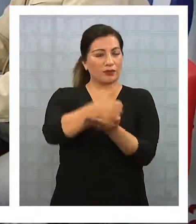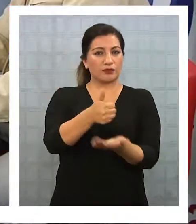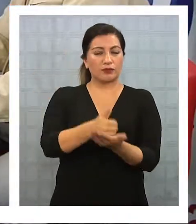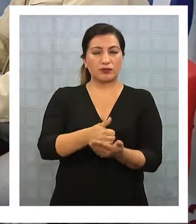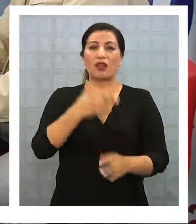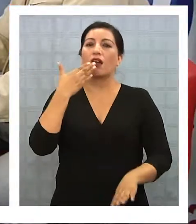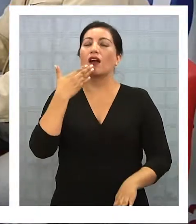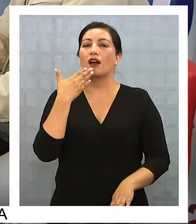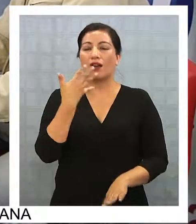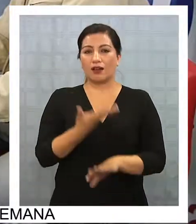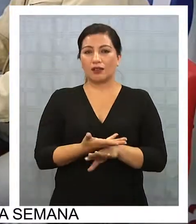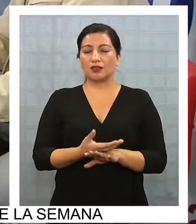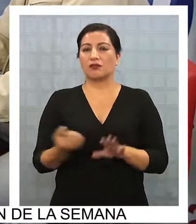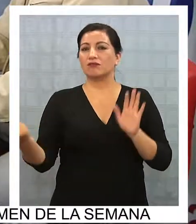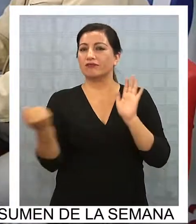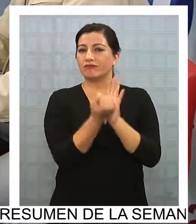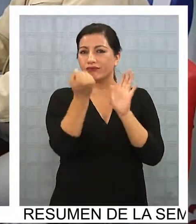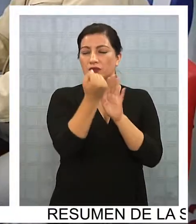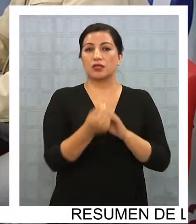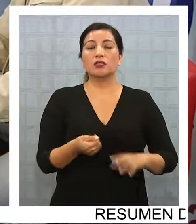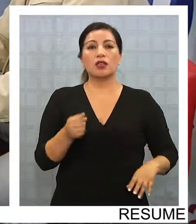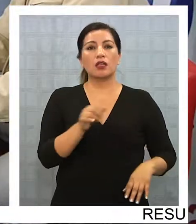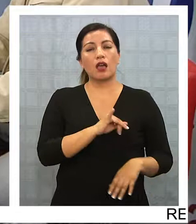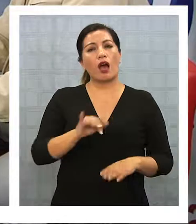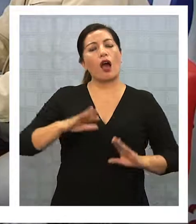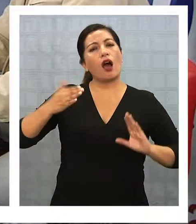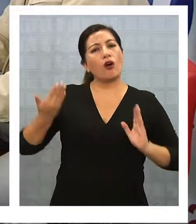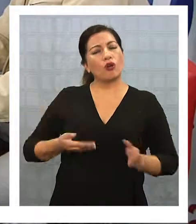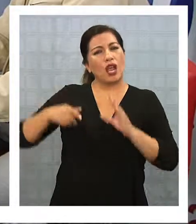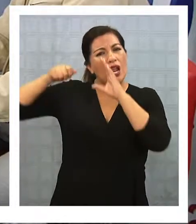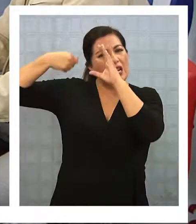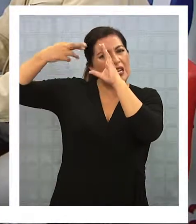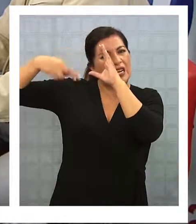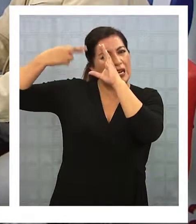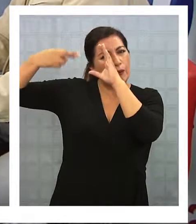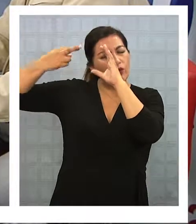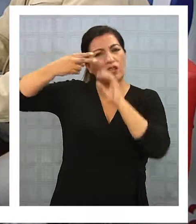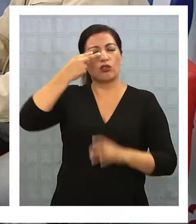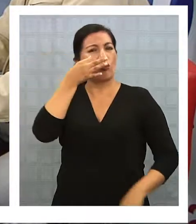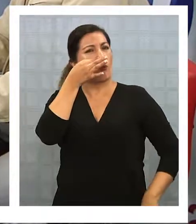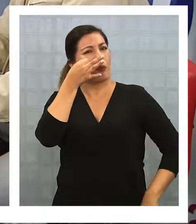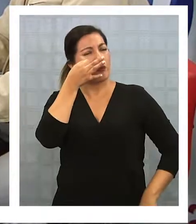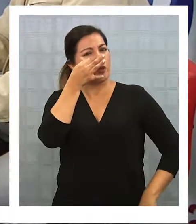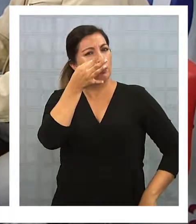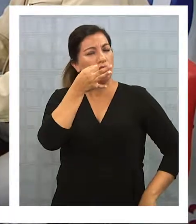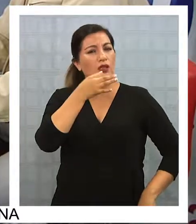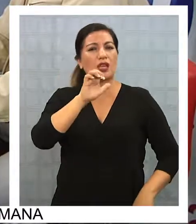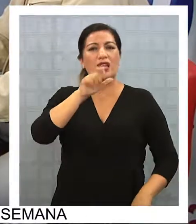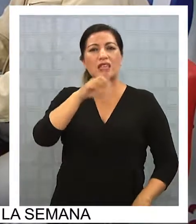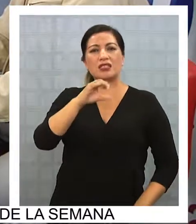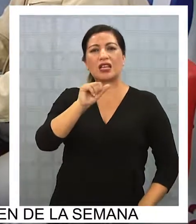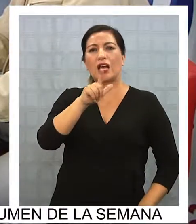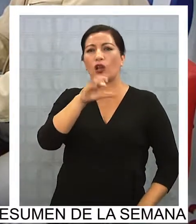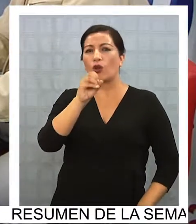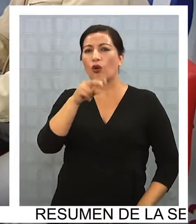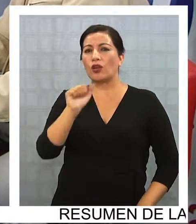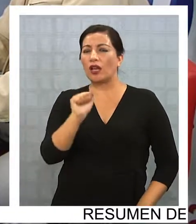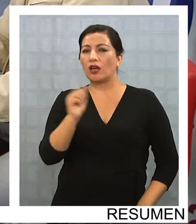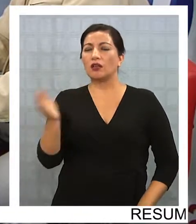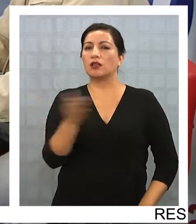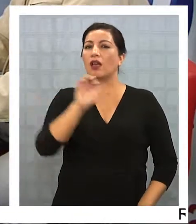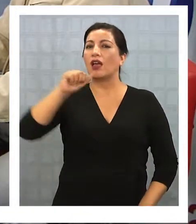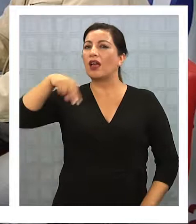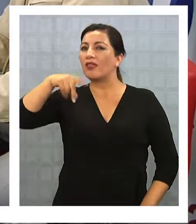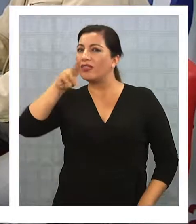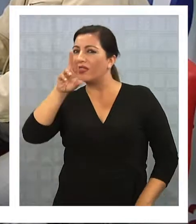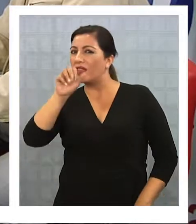quedado más o menos acreditado en la investigación sin embargo, cuando veo el reportaje y me doy cuenta de que como Escalona o Andrade señalaban